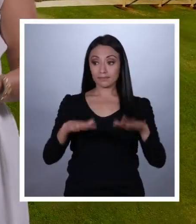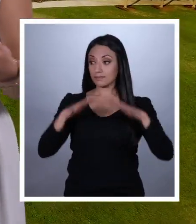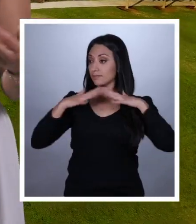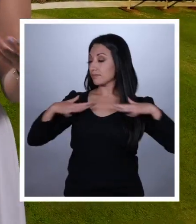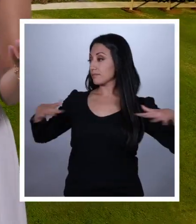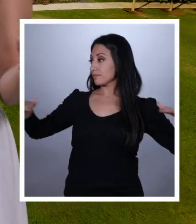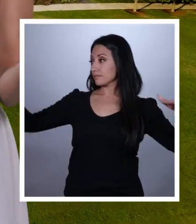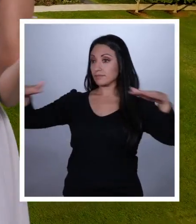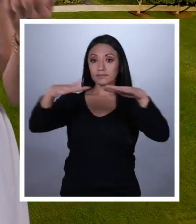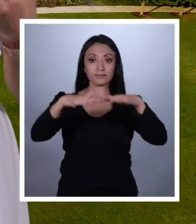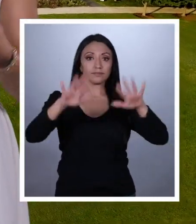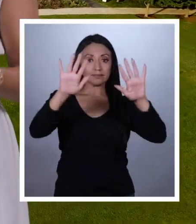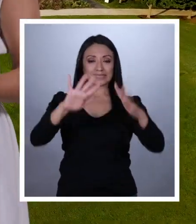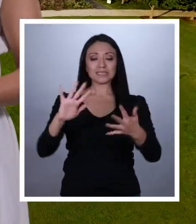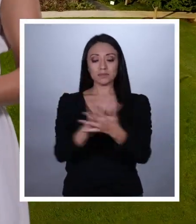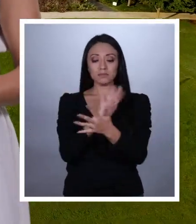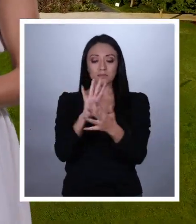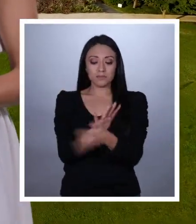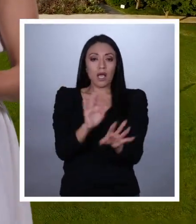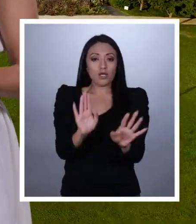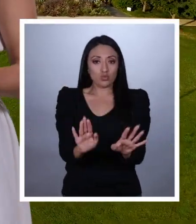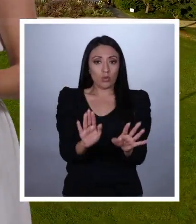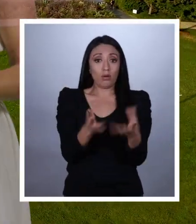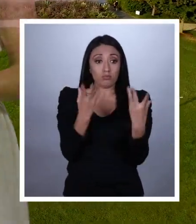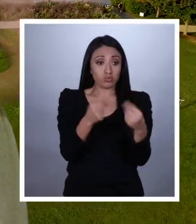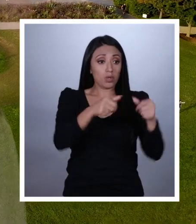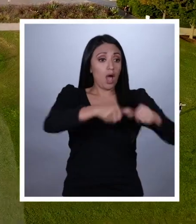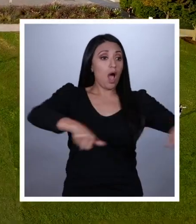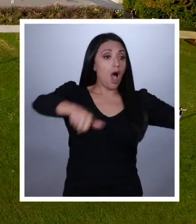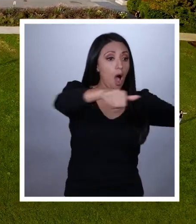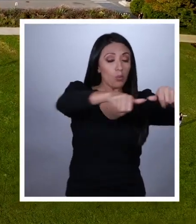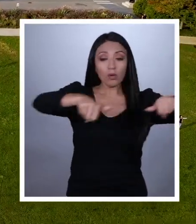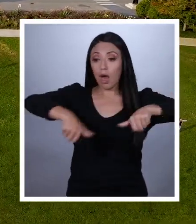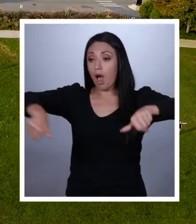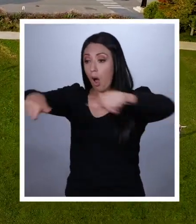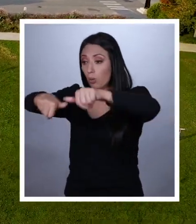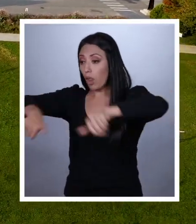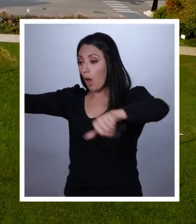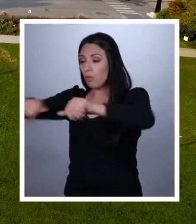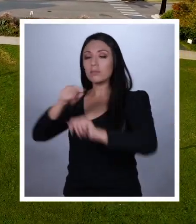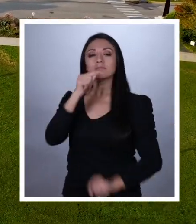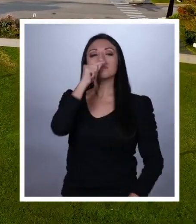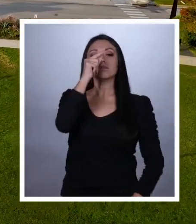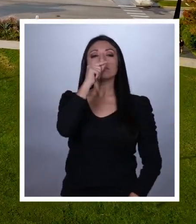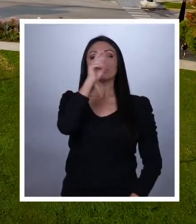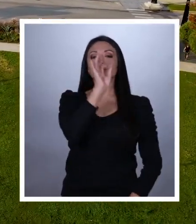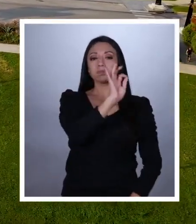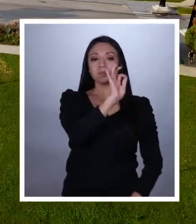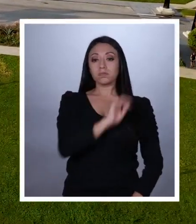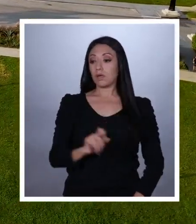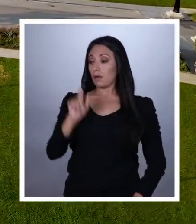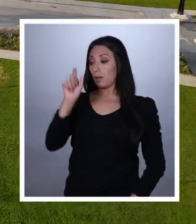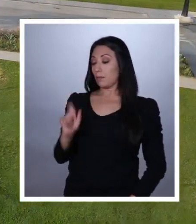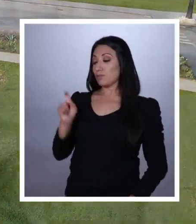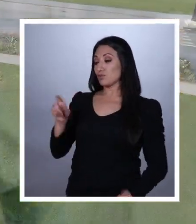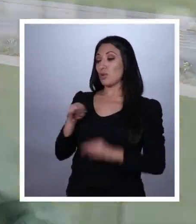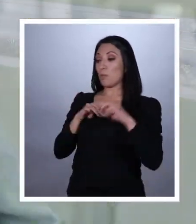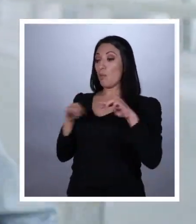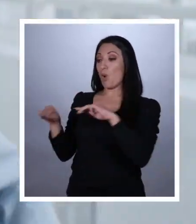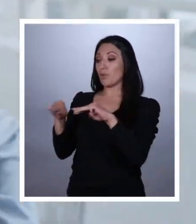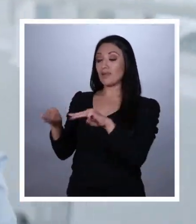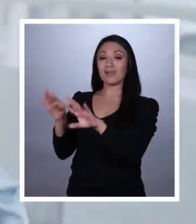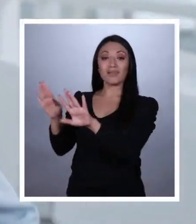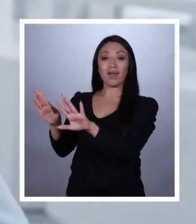Digamos que esta es nuestra escuela. Tenemos muchas aulas e instalaciones de lujo. Uno de nuestros compañeros tiene problemas de